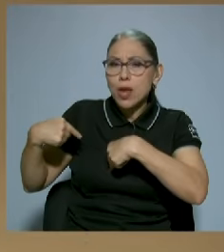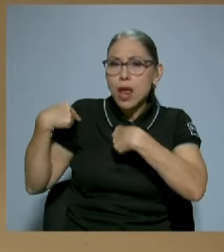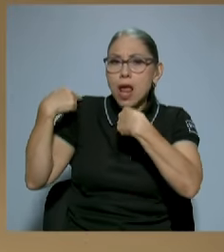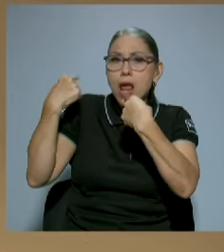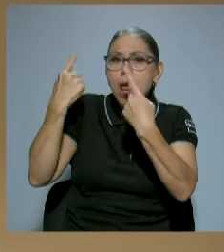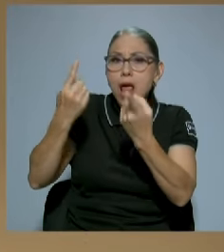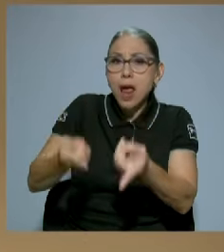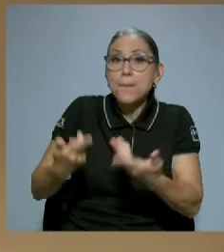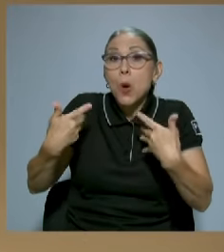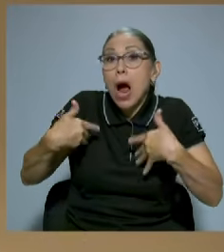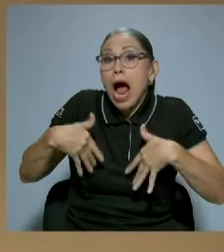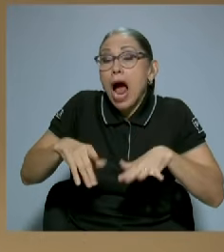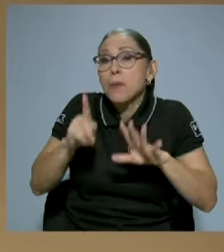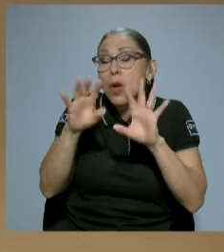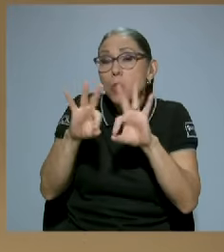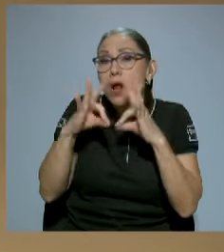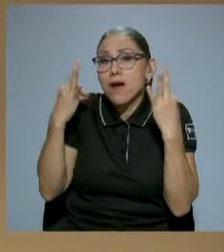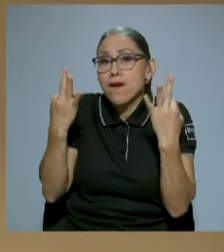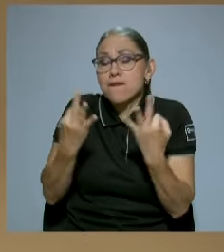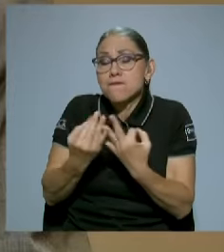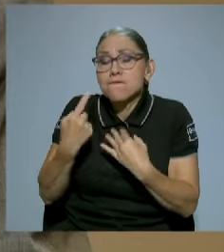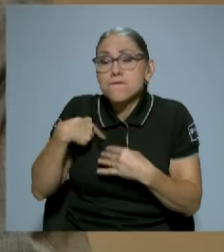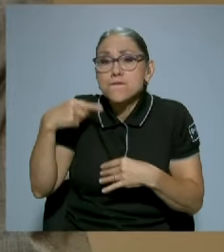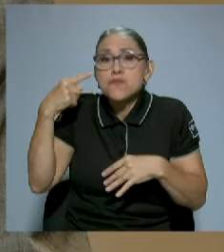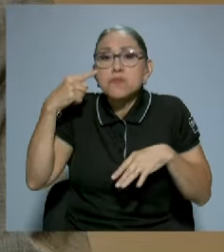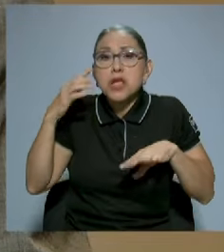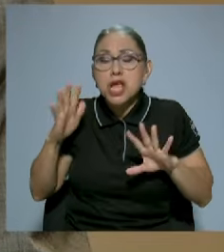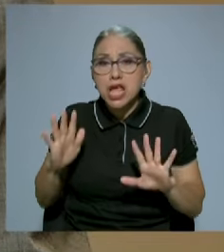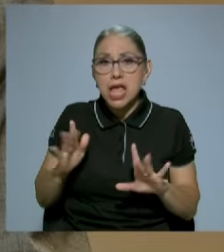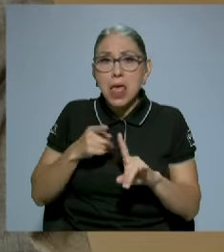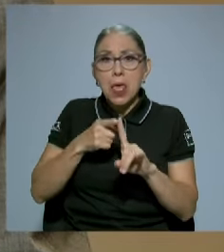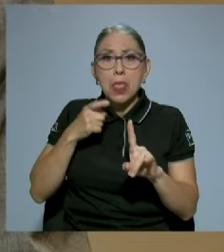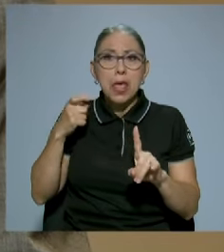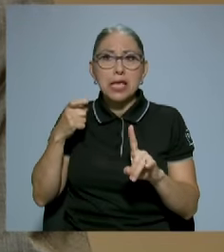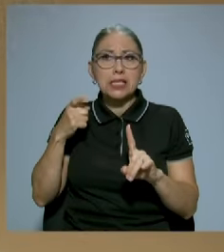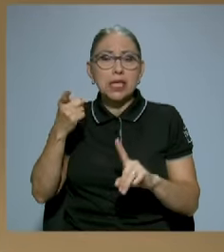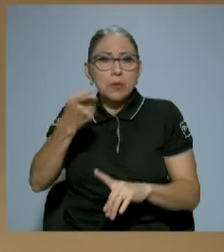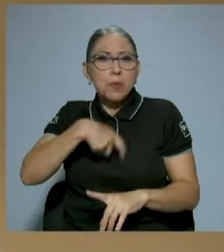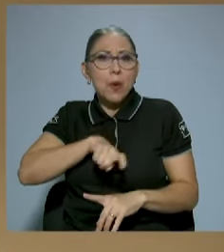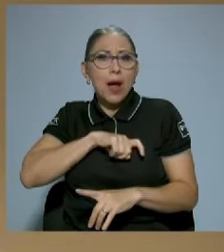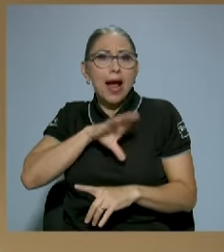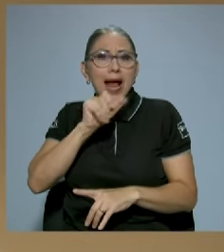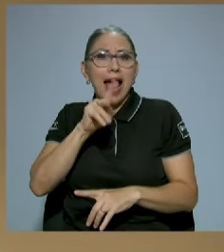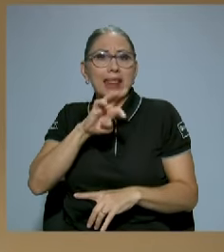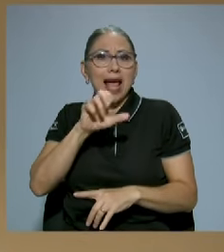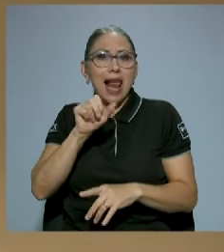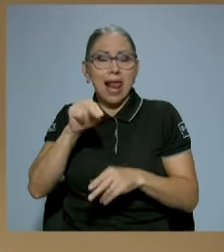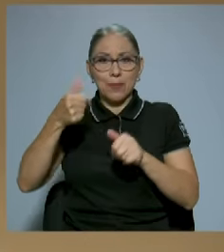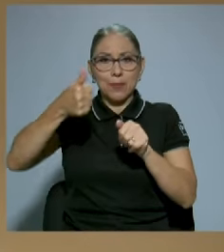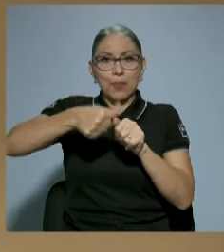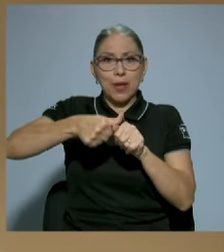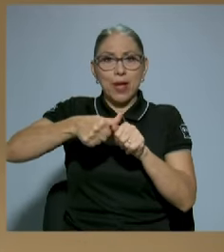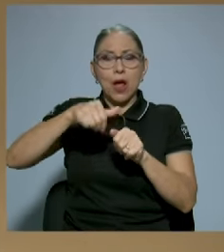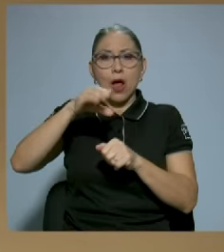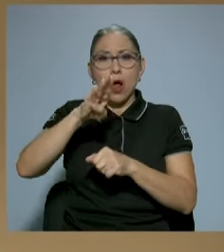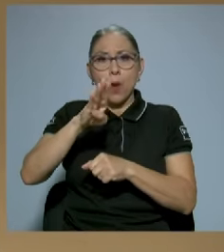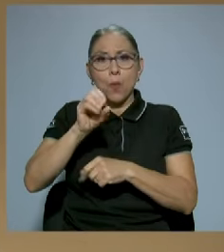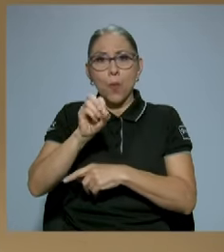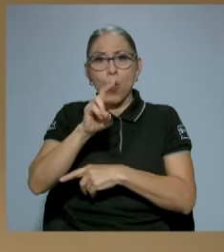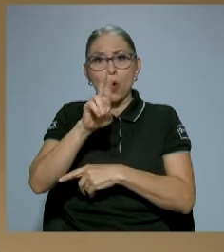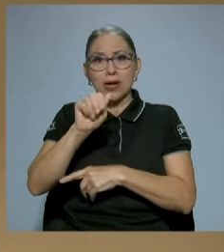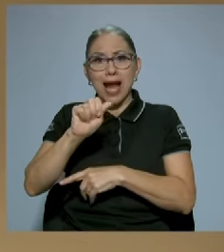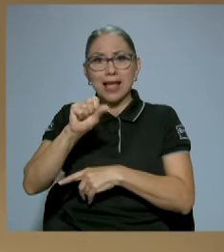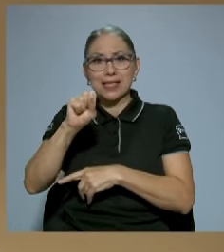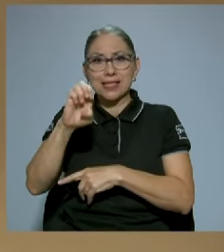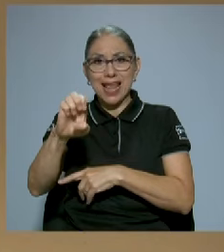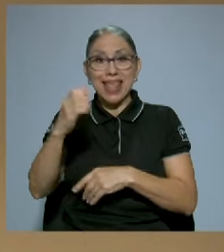me imagino que de origen seguramente catalán que se llamaba Los Borracés, tenía un edificio que ahora creo